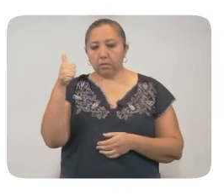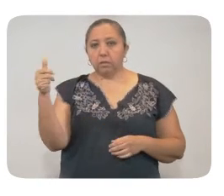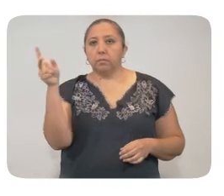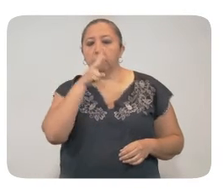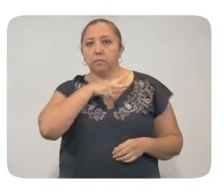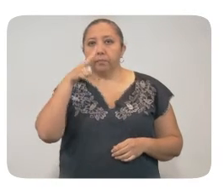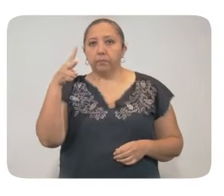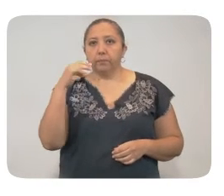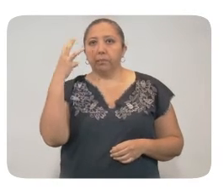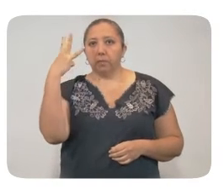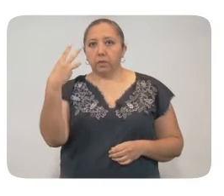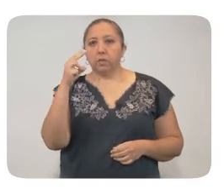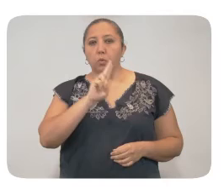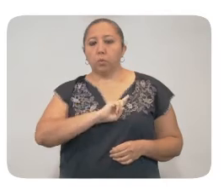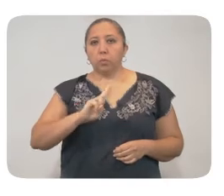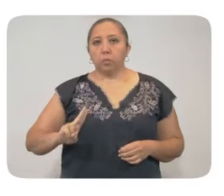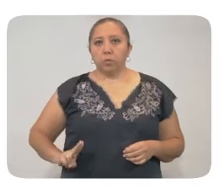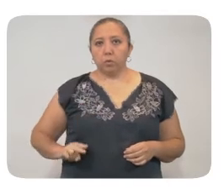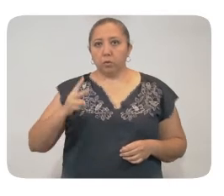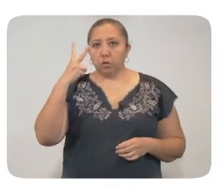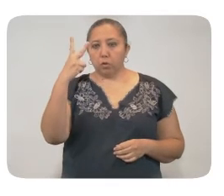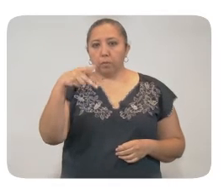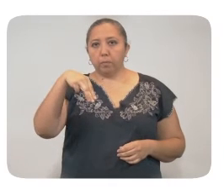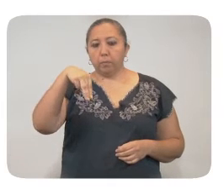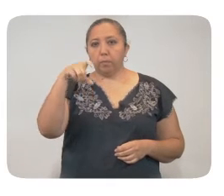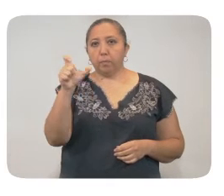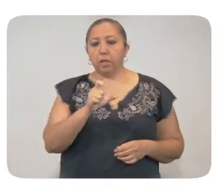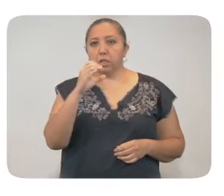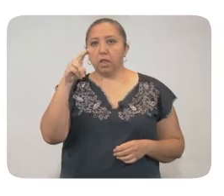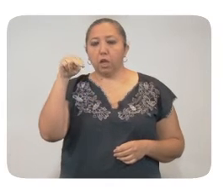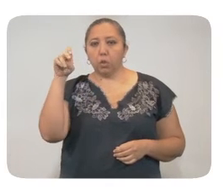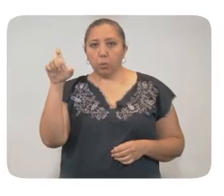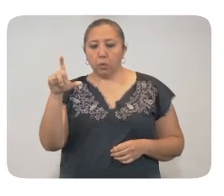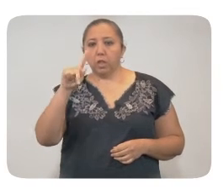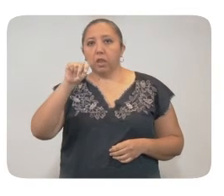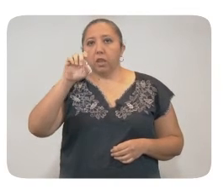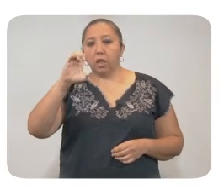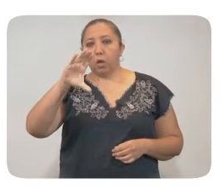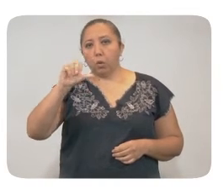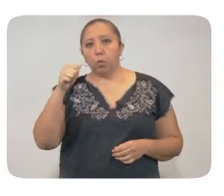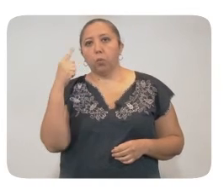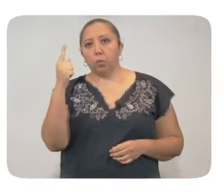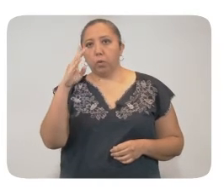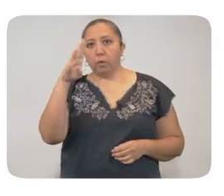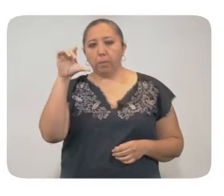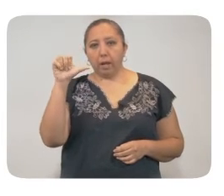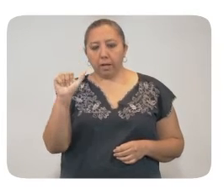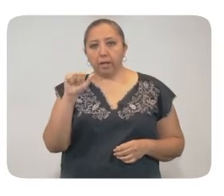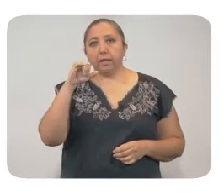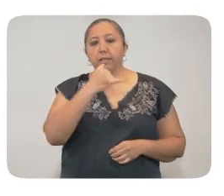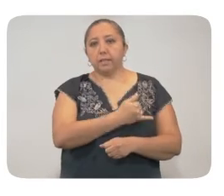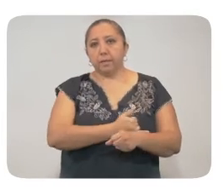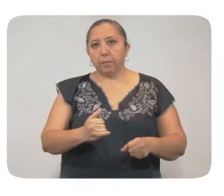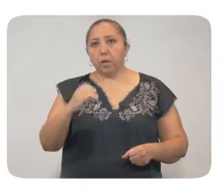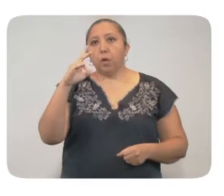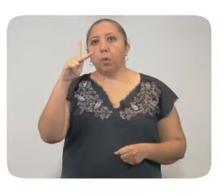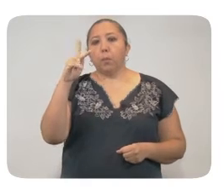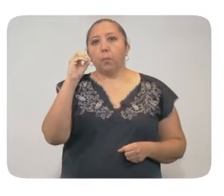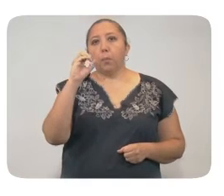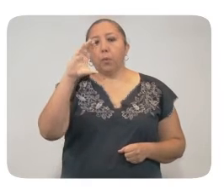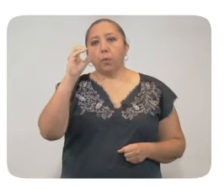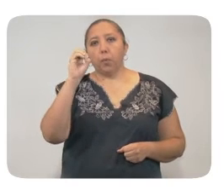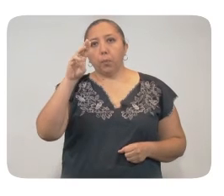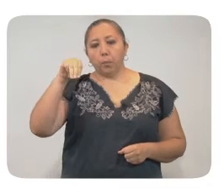Valladolid, 3 en Humán, 2 en Mashcanú y Tecó, 1 en Baca, Concal, Isamal, Copomá,